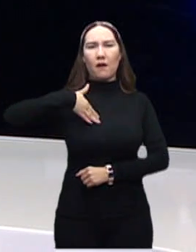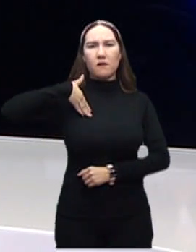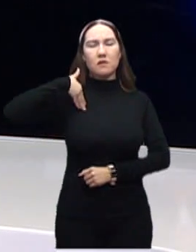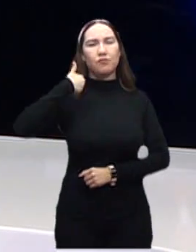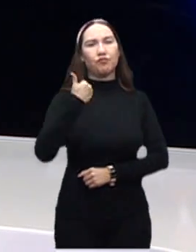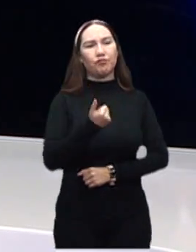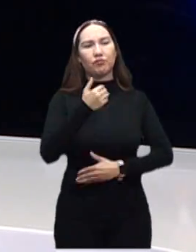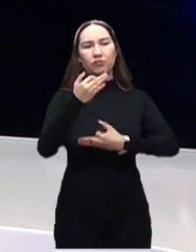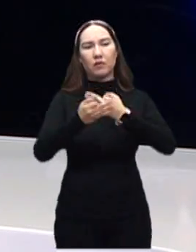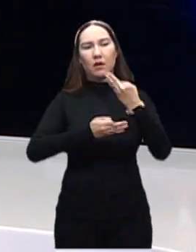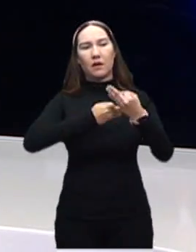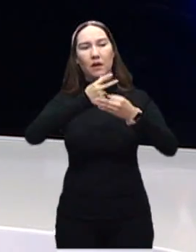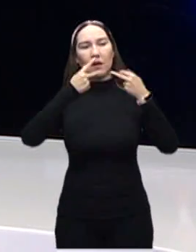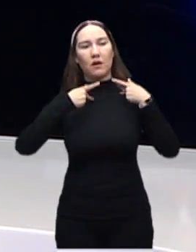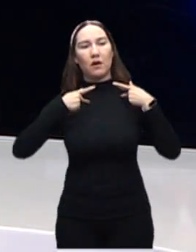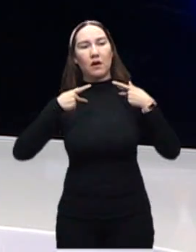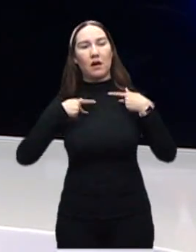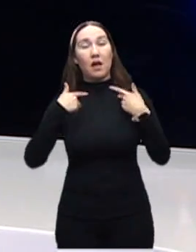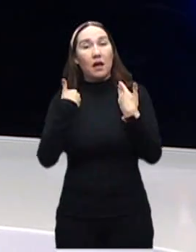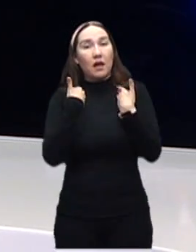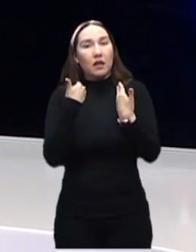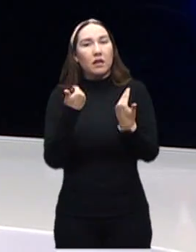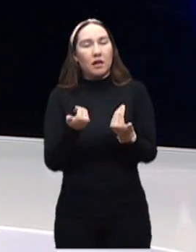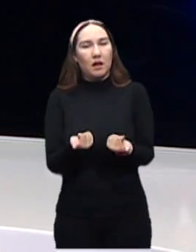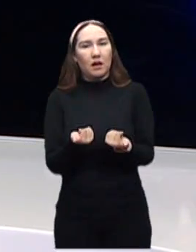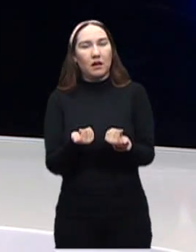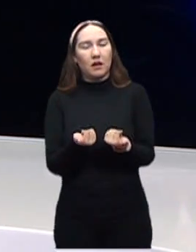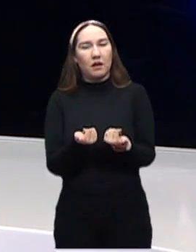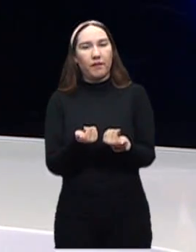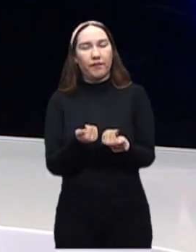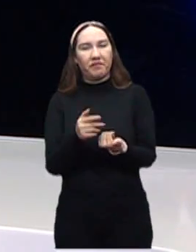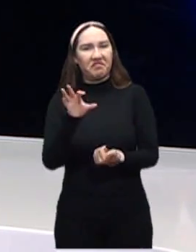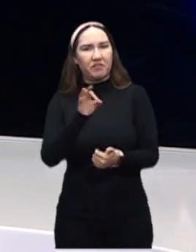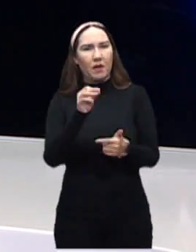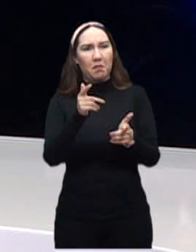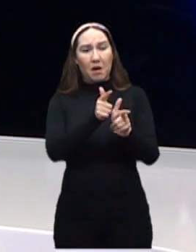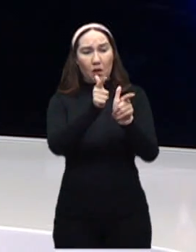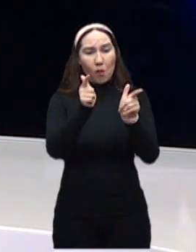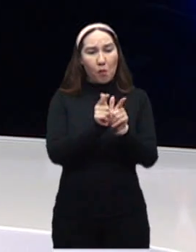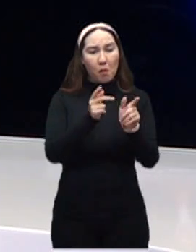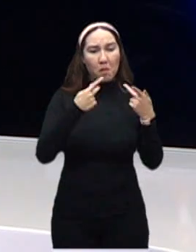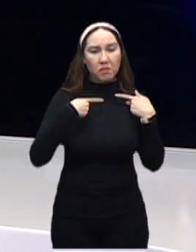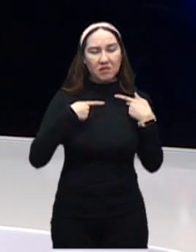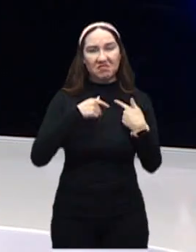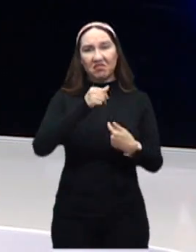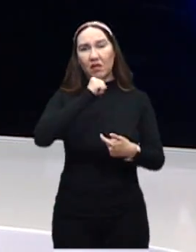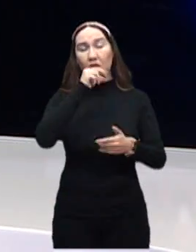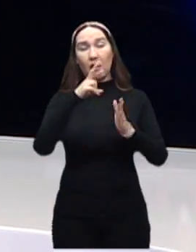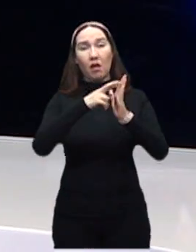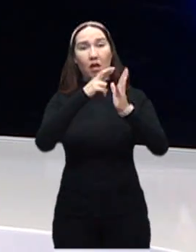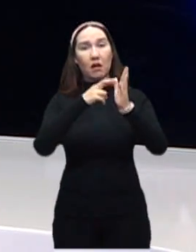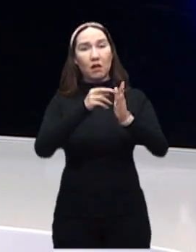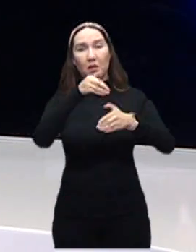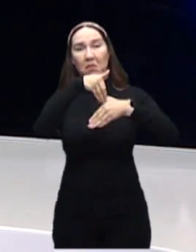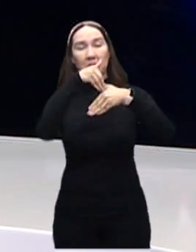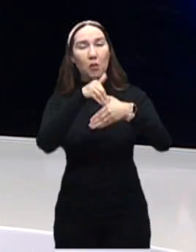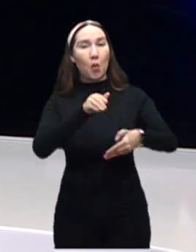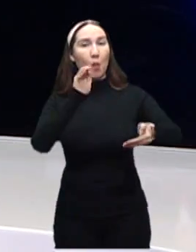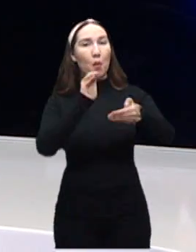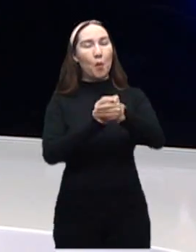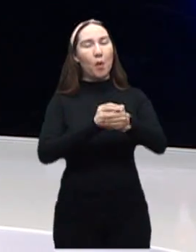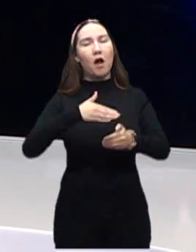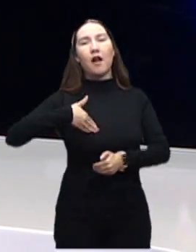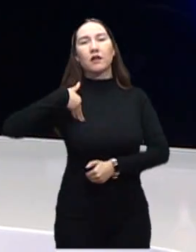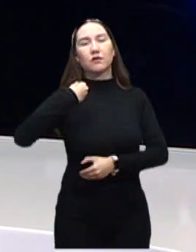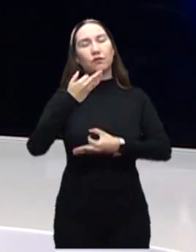que la gente recapacite, esa gente, grupo de personas que no ha captado las disposiciones y podamos sumar esfuerzos.